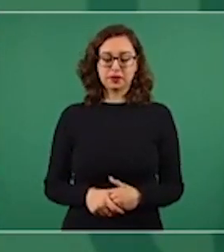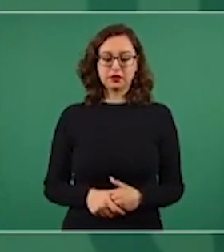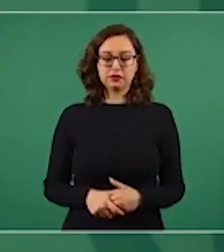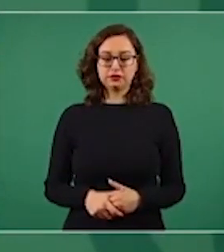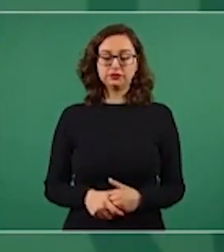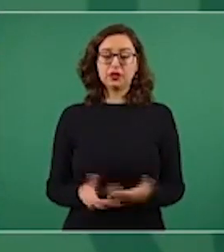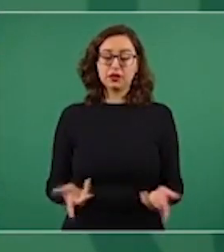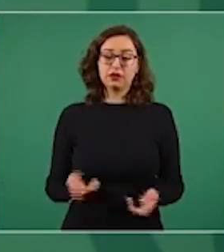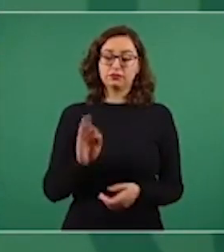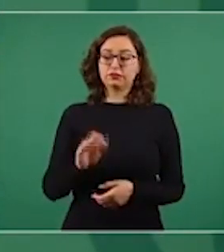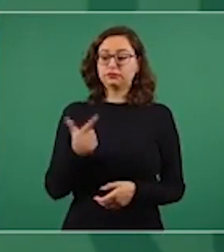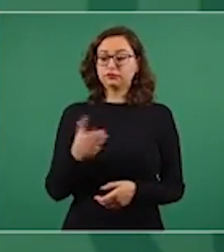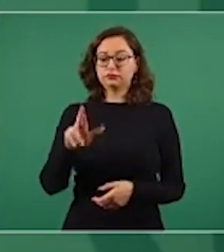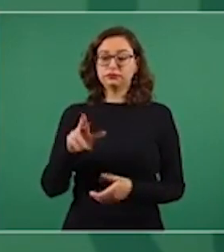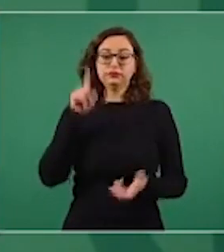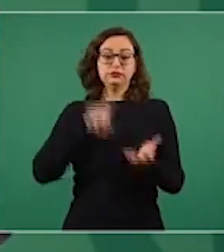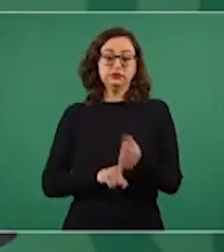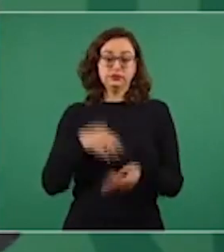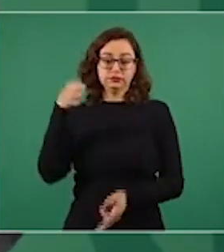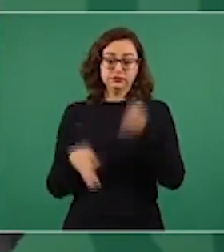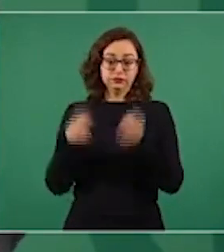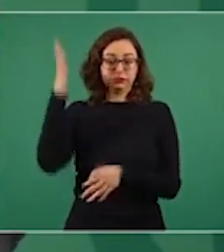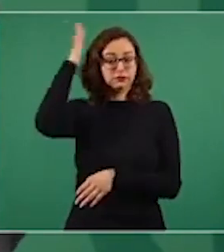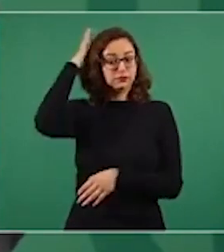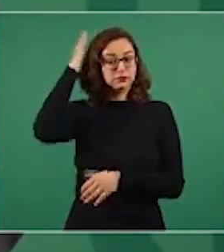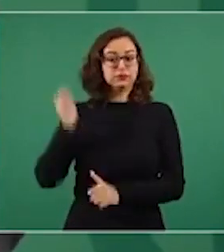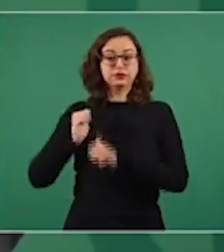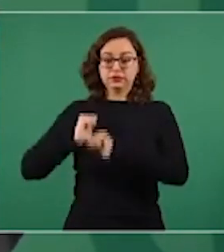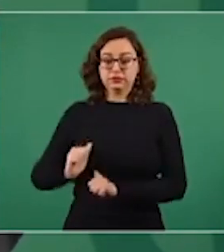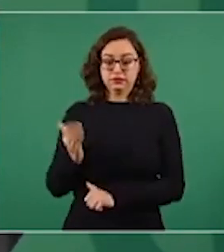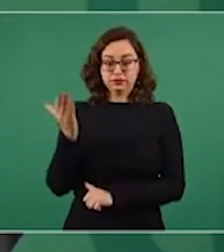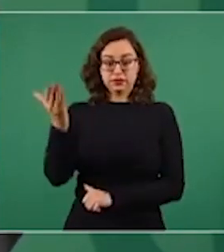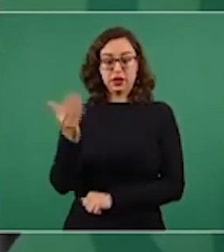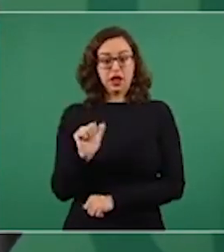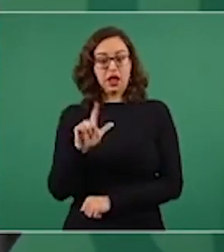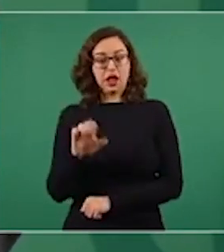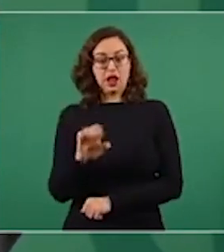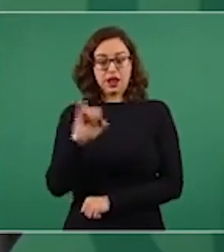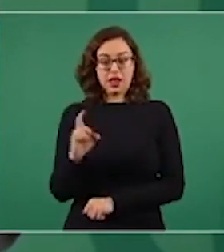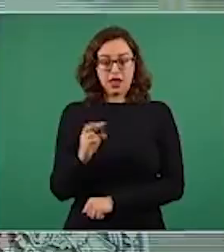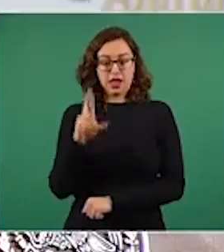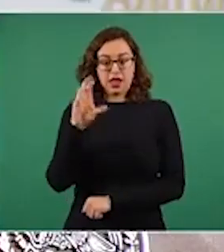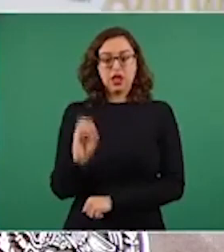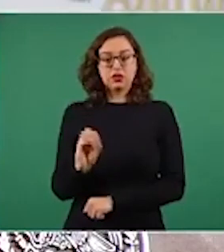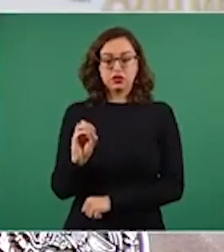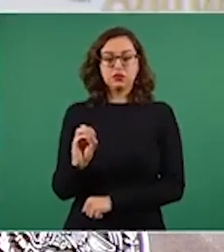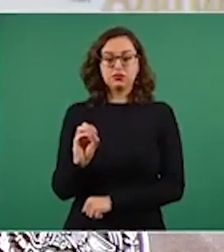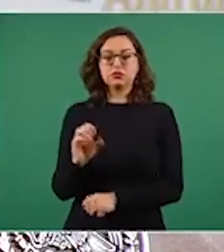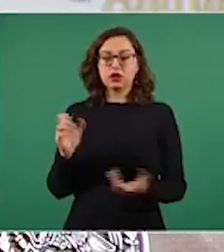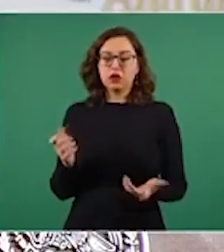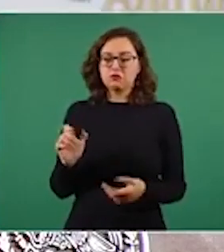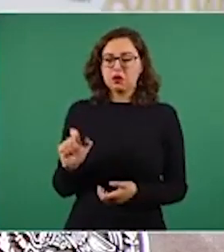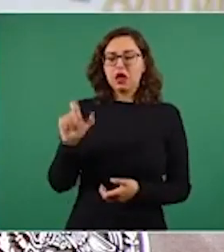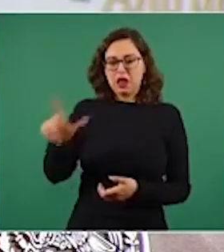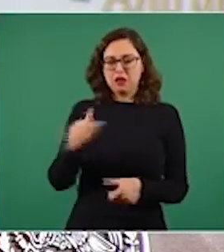general de la República Alejandro Gertz va a tomar nota